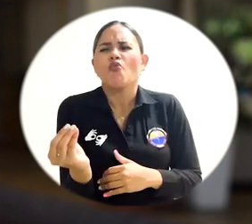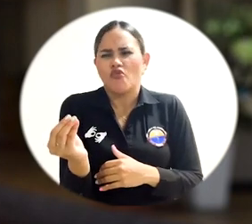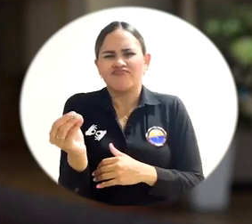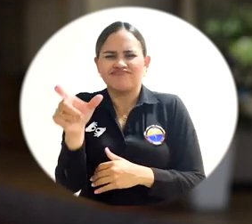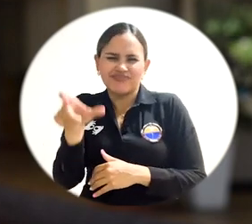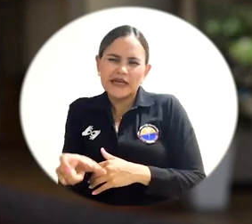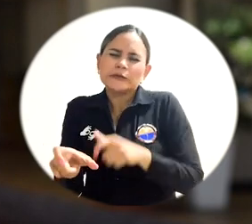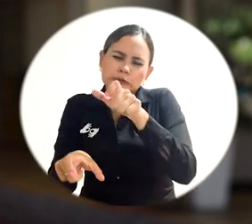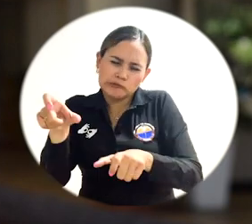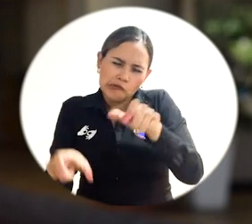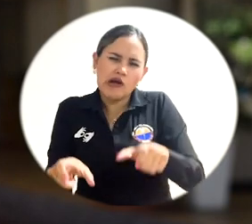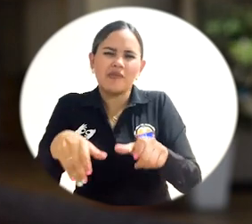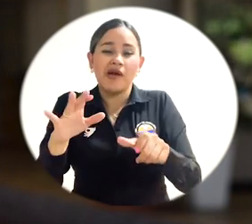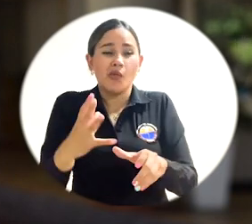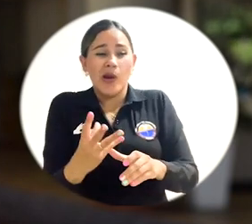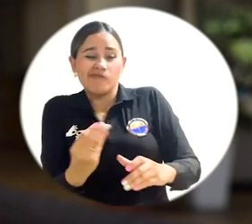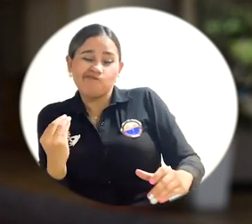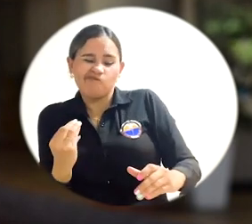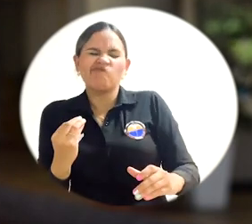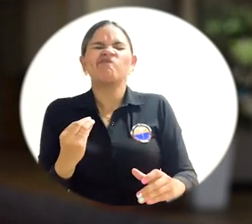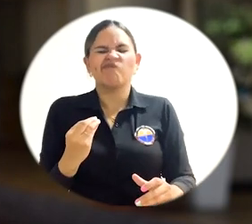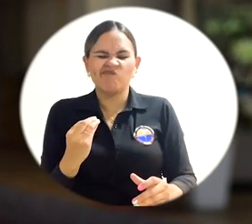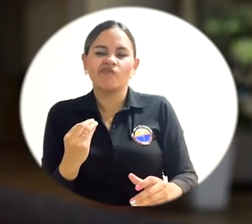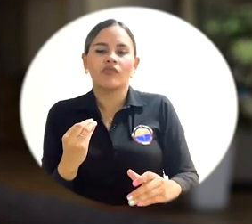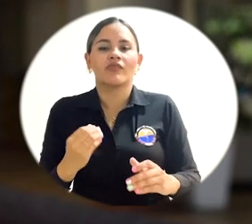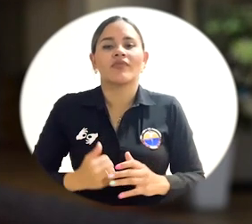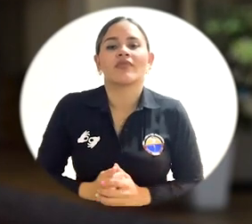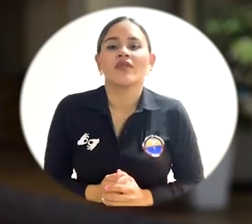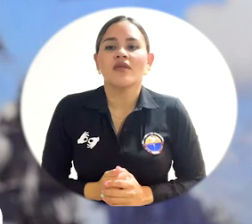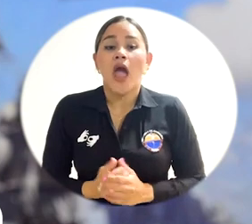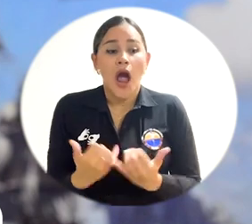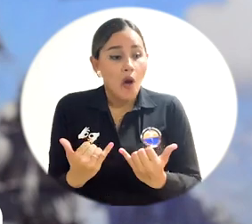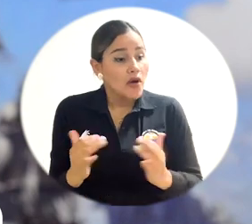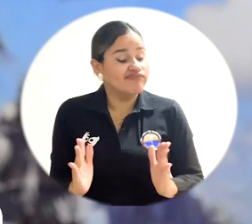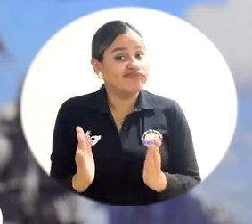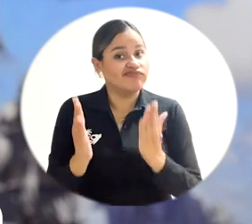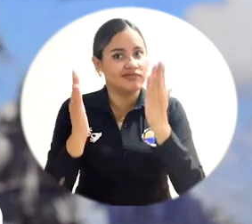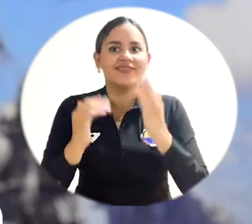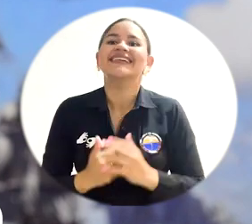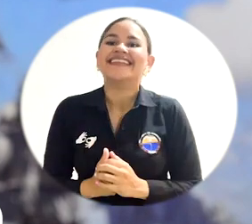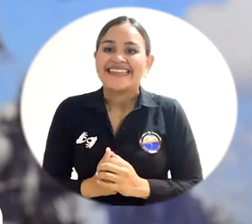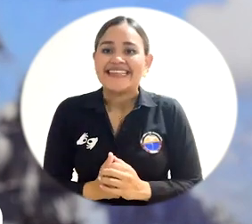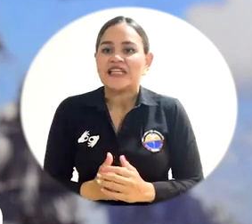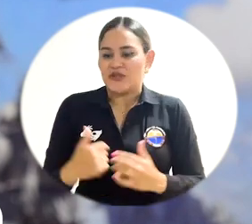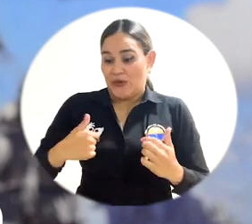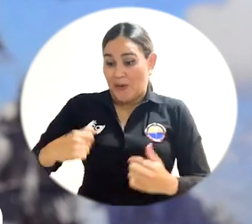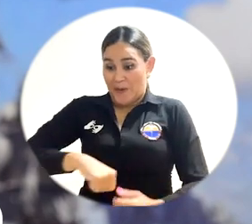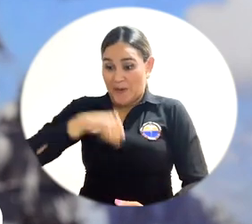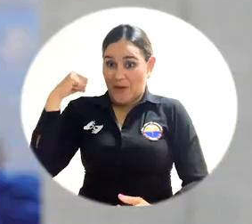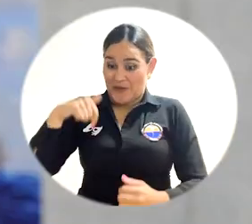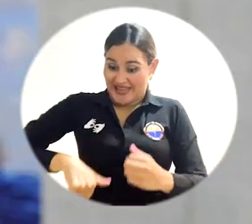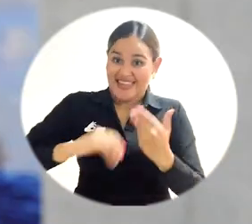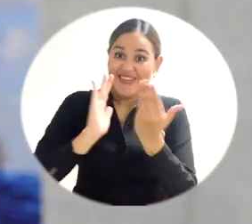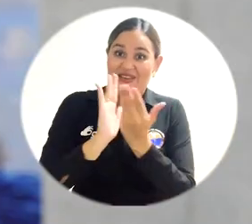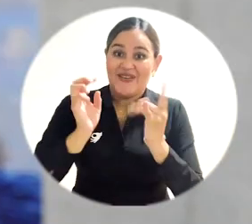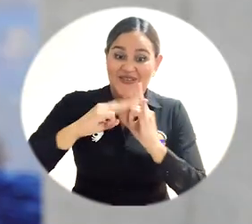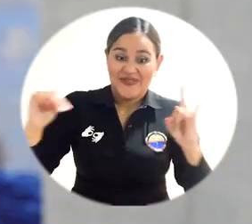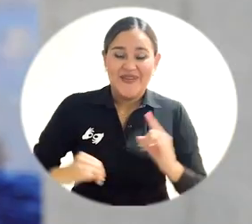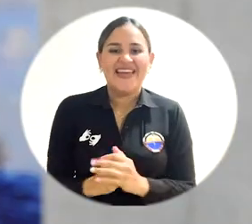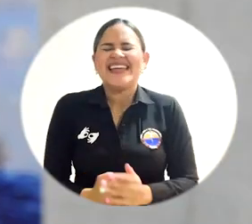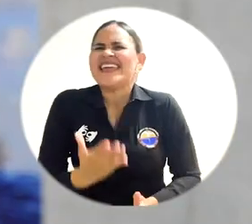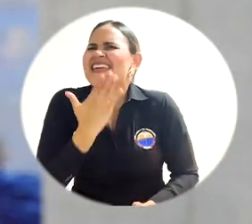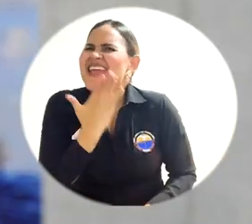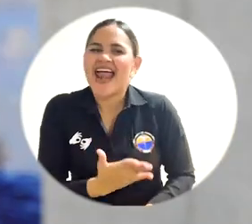estuvo excluida de estos espacios en la educación superior. Me siento muy orgulloso de estudiar en la Universidad del Magdalena. Agradezco